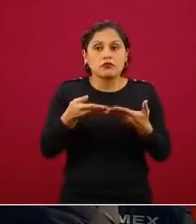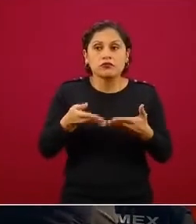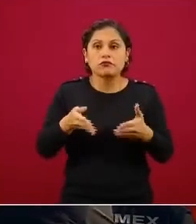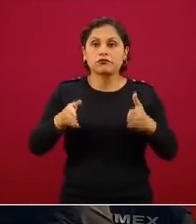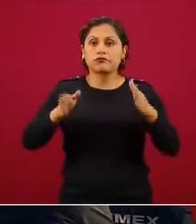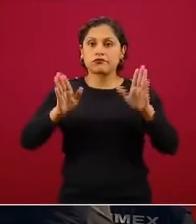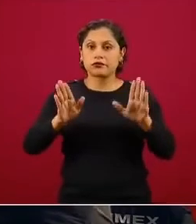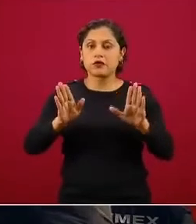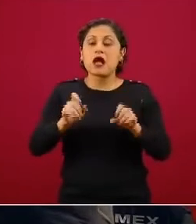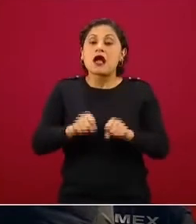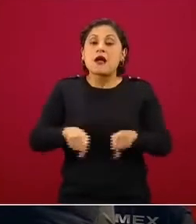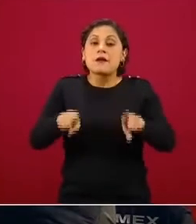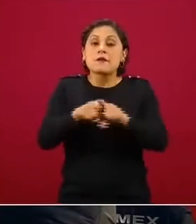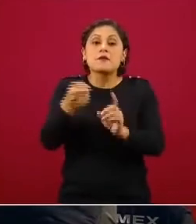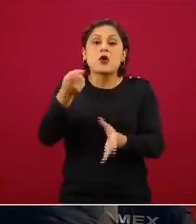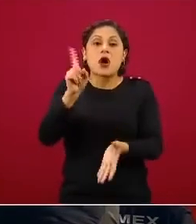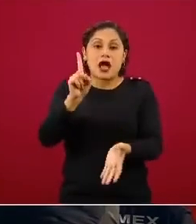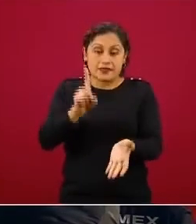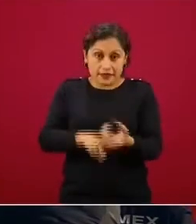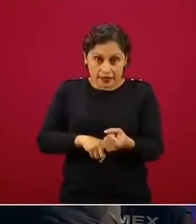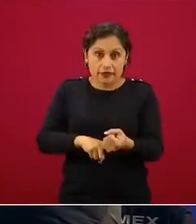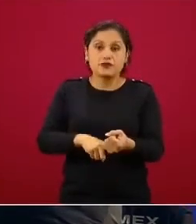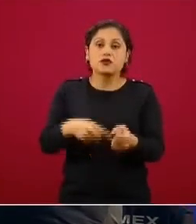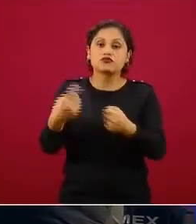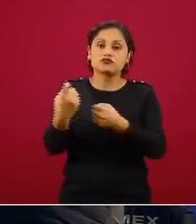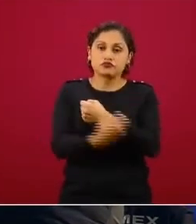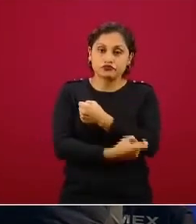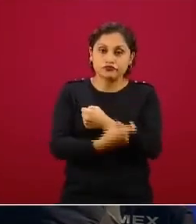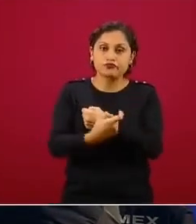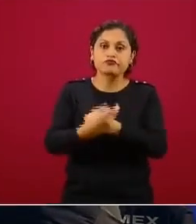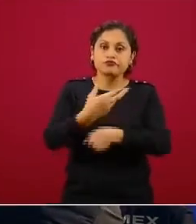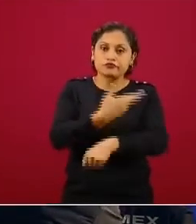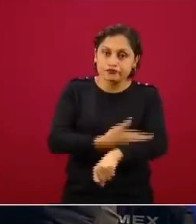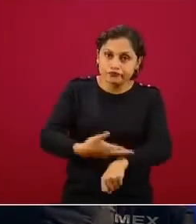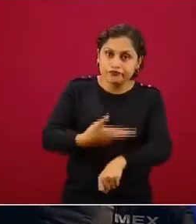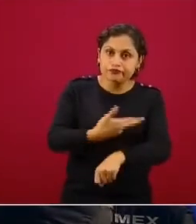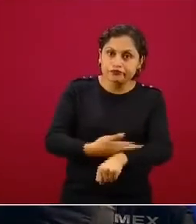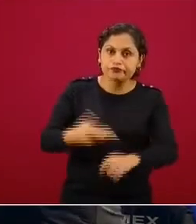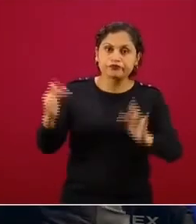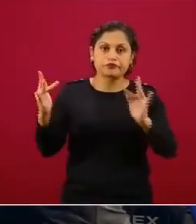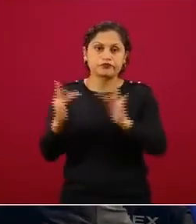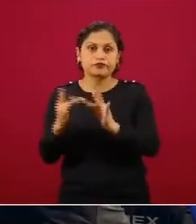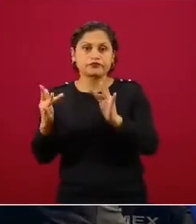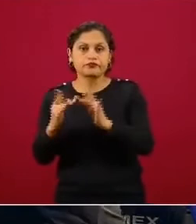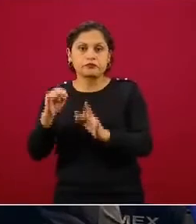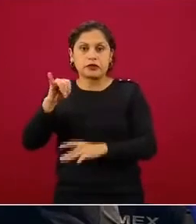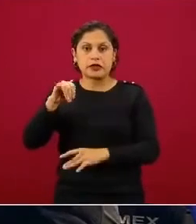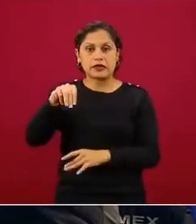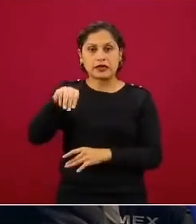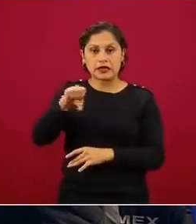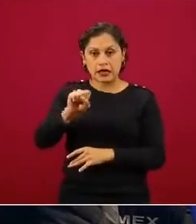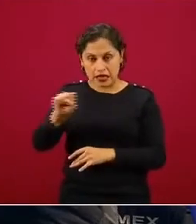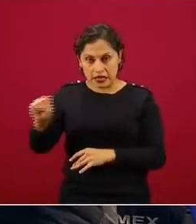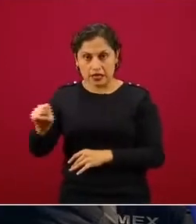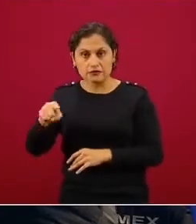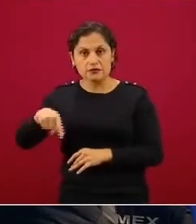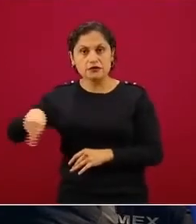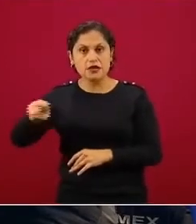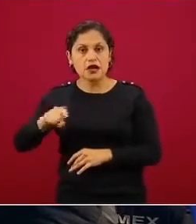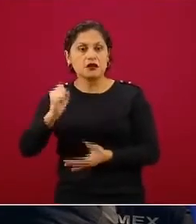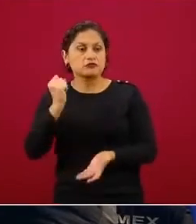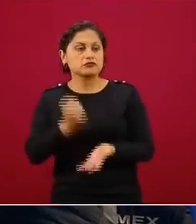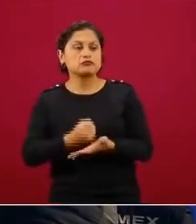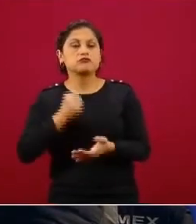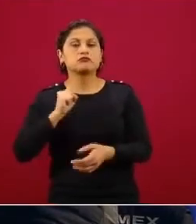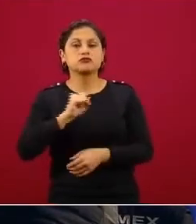autovalidación, registro y una comunicación por parte del Seguro Social que avalaba su retorno.